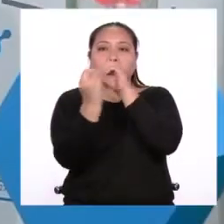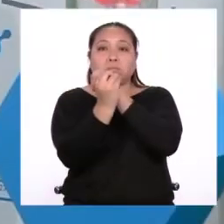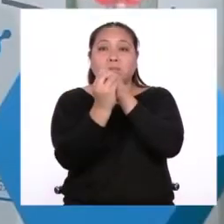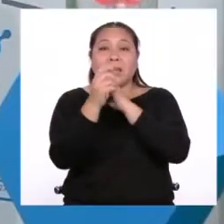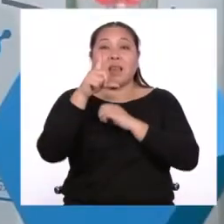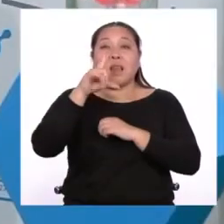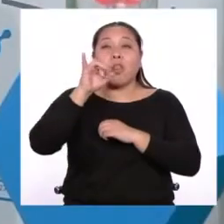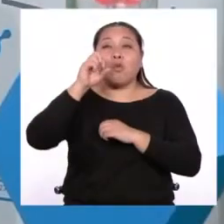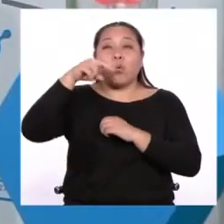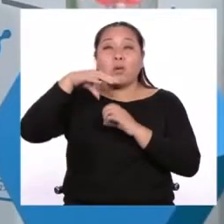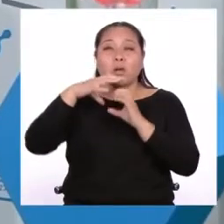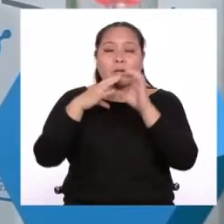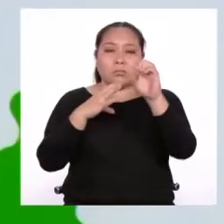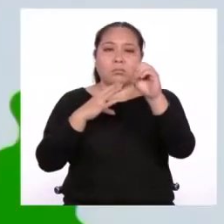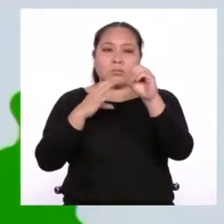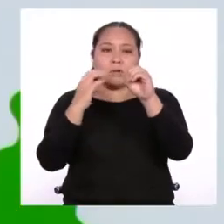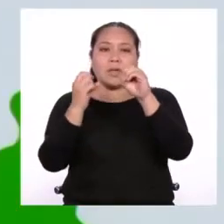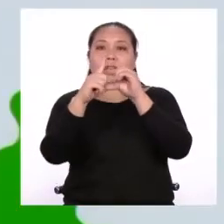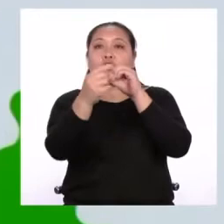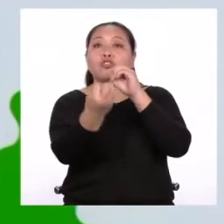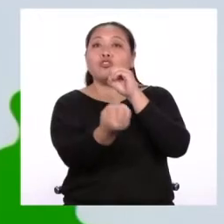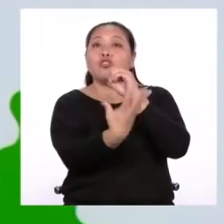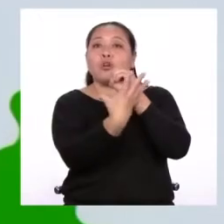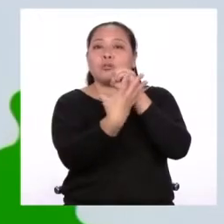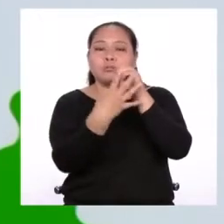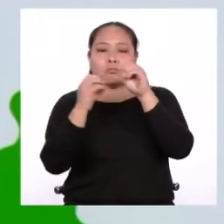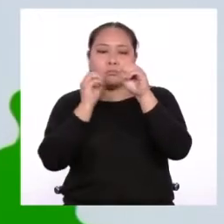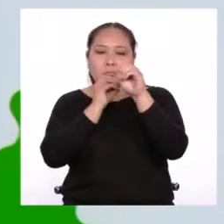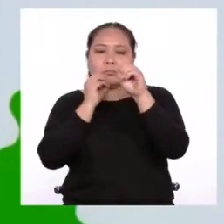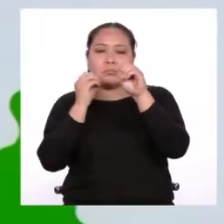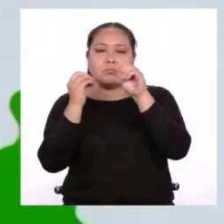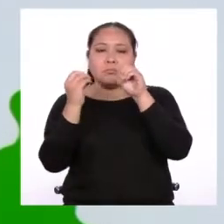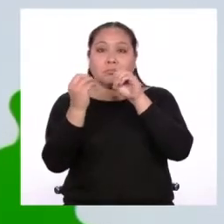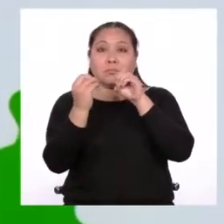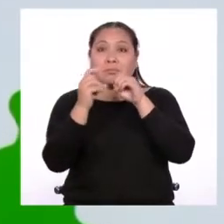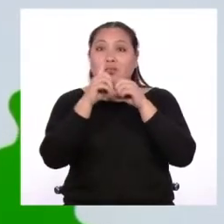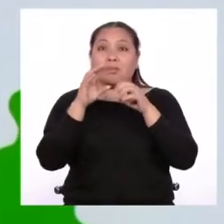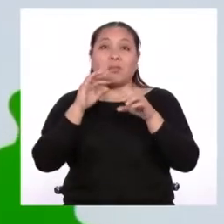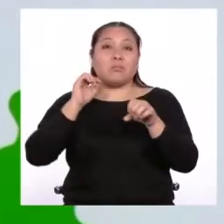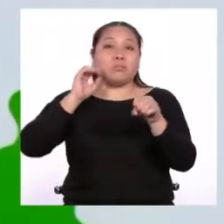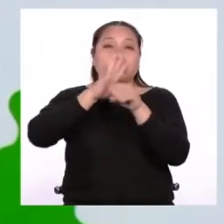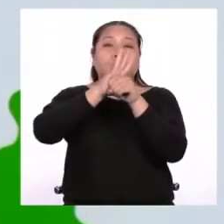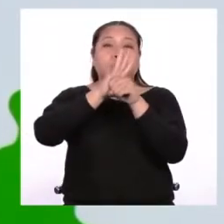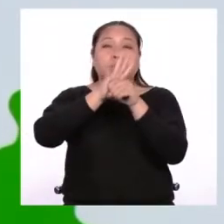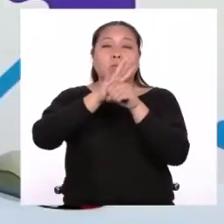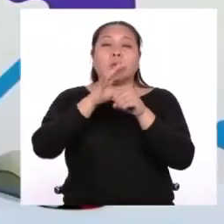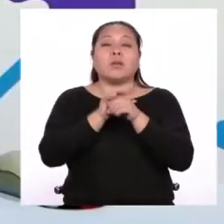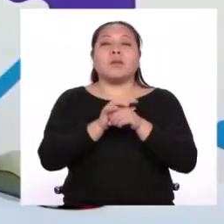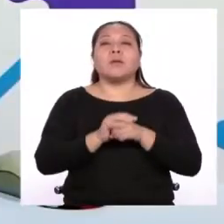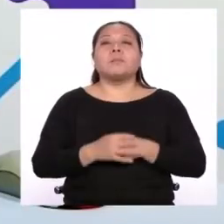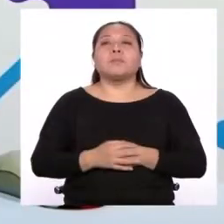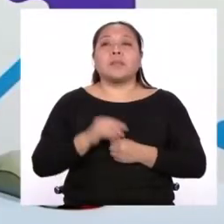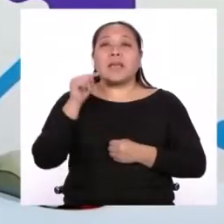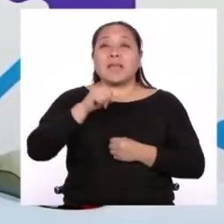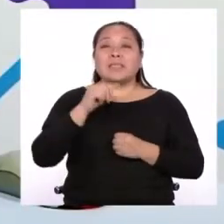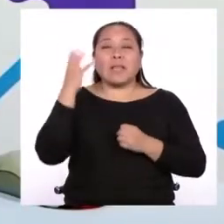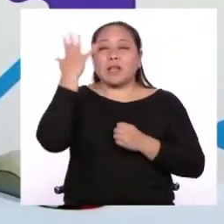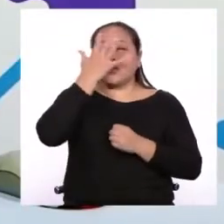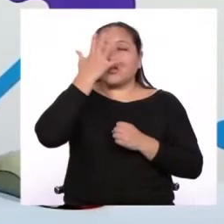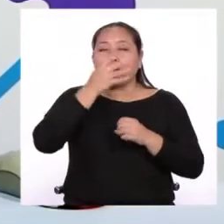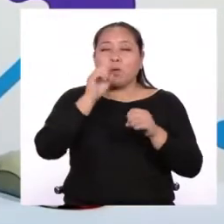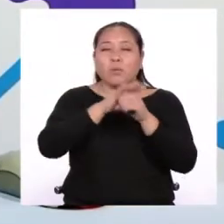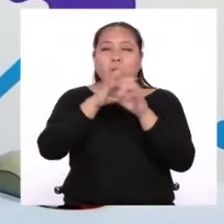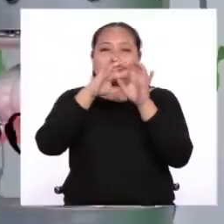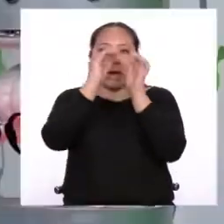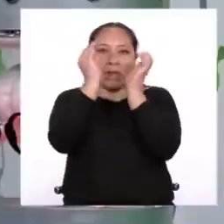y el Sol, ocurre un eclipse lunar. La Tierra impide la llegada de la luz del Sol proyectando su sombra sobre la Luna. Esta sombra es